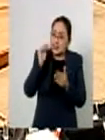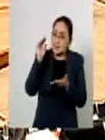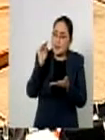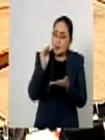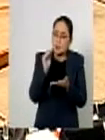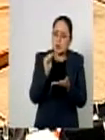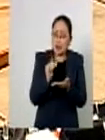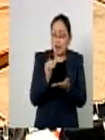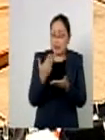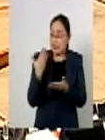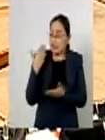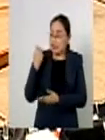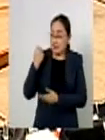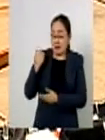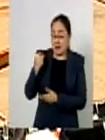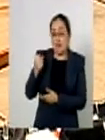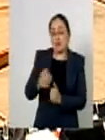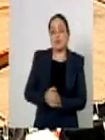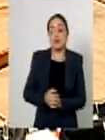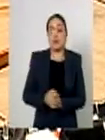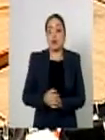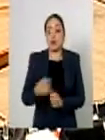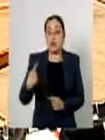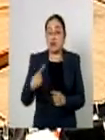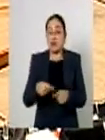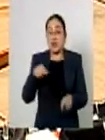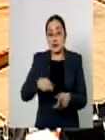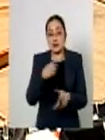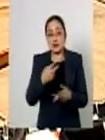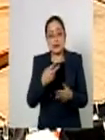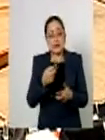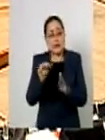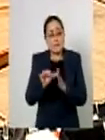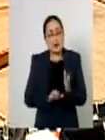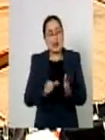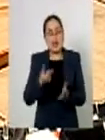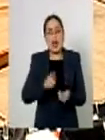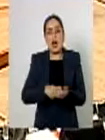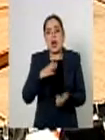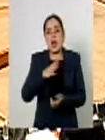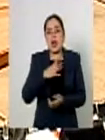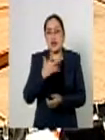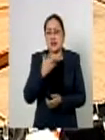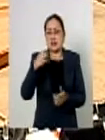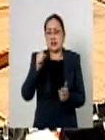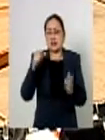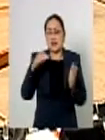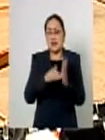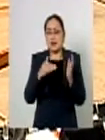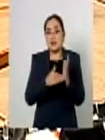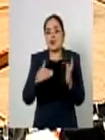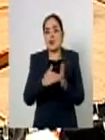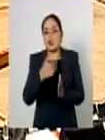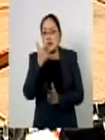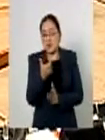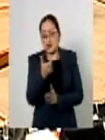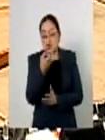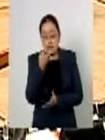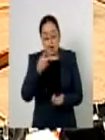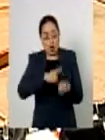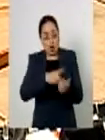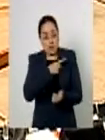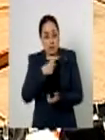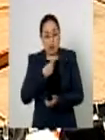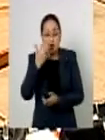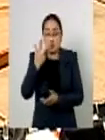en este mes el saldo total de la deuda se ubicó en 560 mil millones de pesos 8